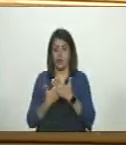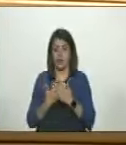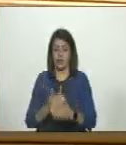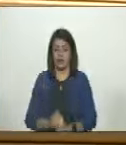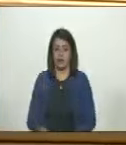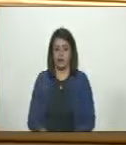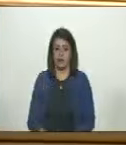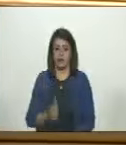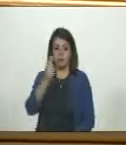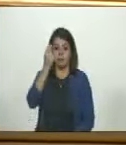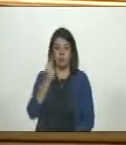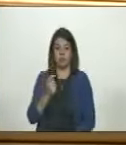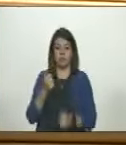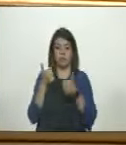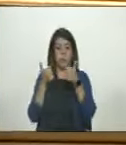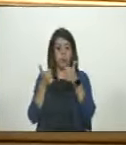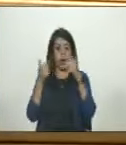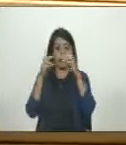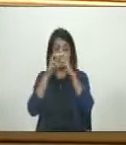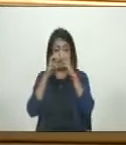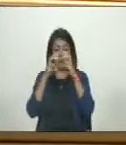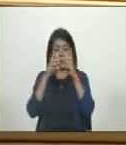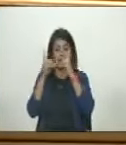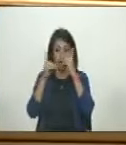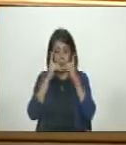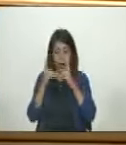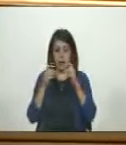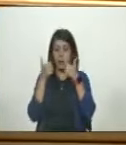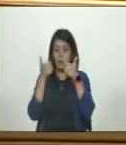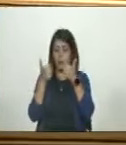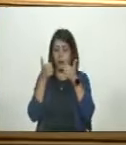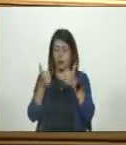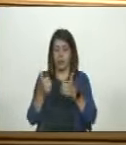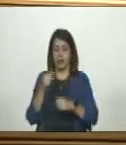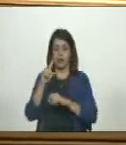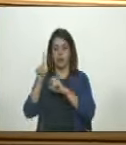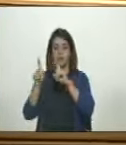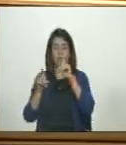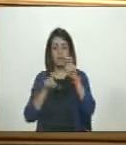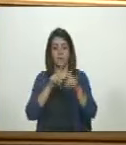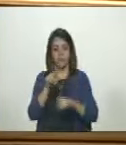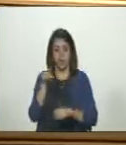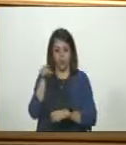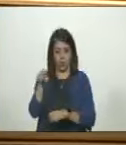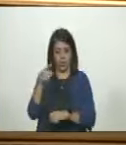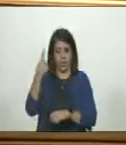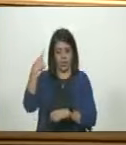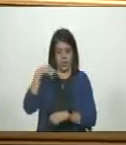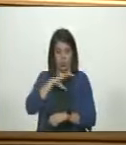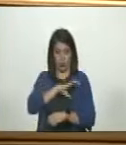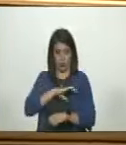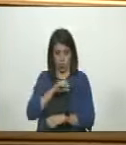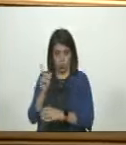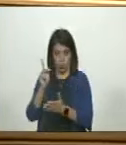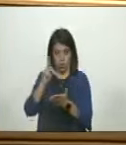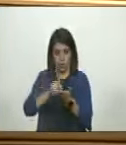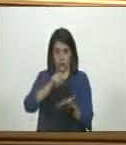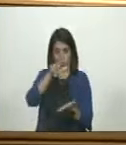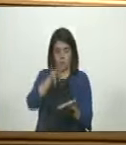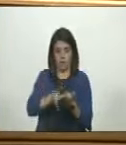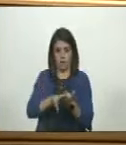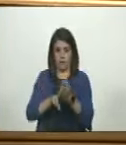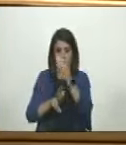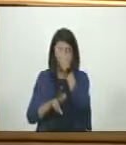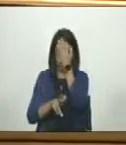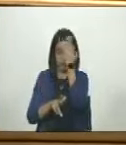Gracias, diputado. Buen debate. Buen debate. Yo nada más quería consultarle. Usted estuvo ayer en la comisión, ¿verdad? Y aprobó,